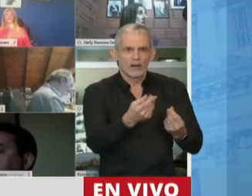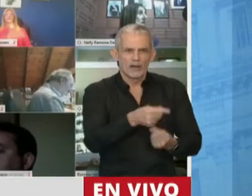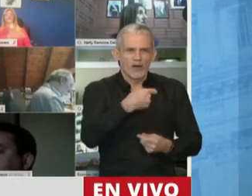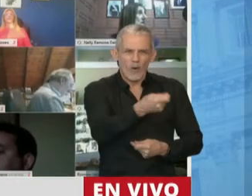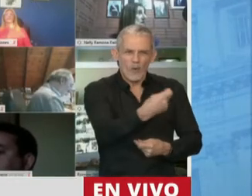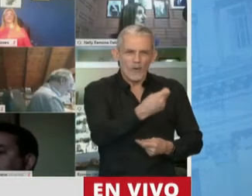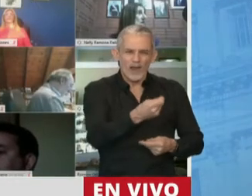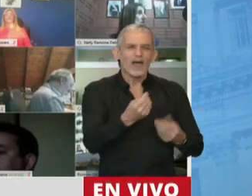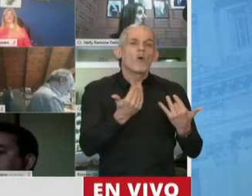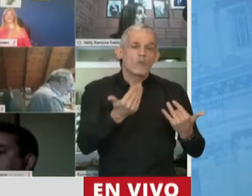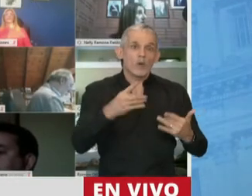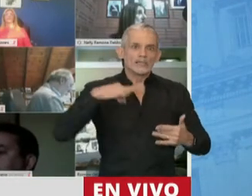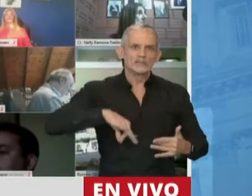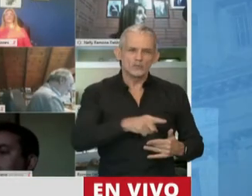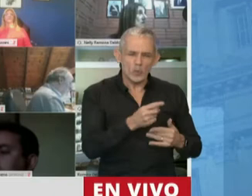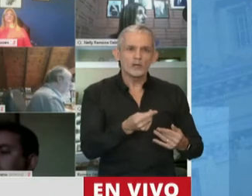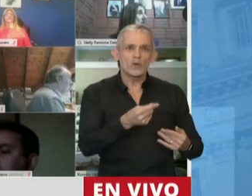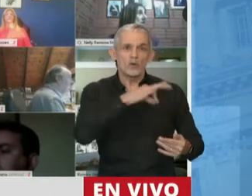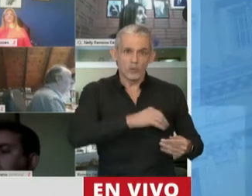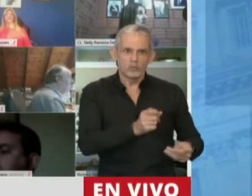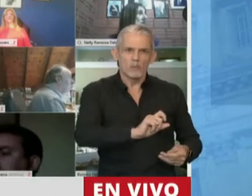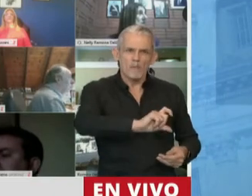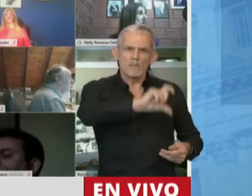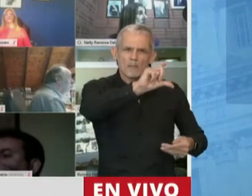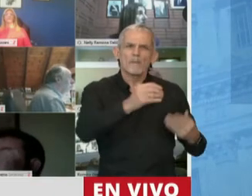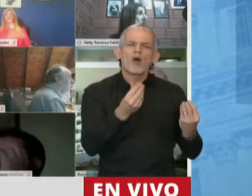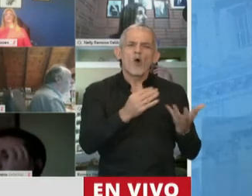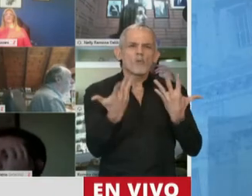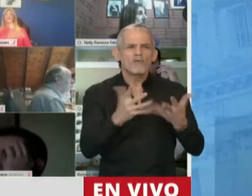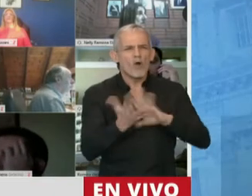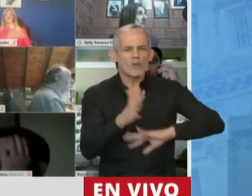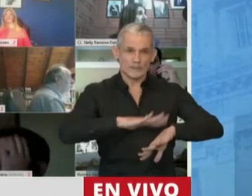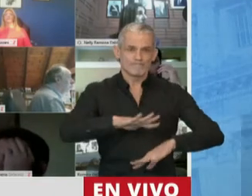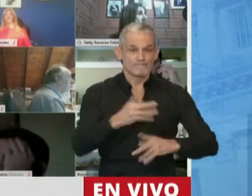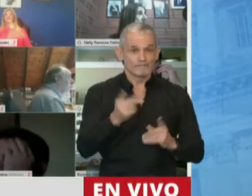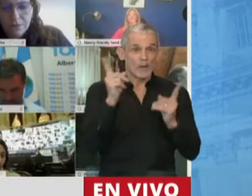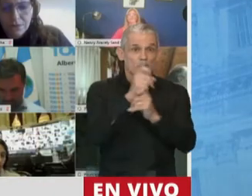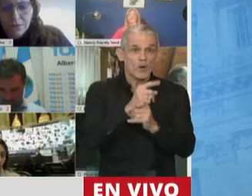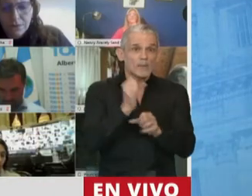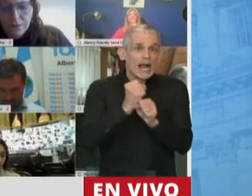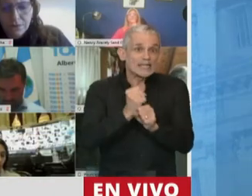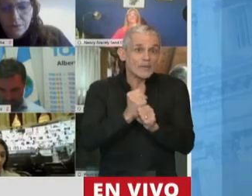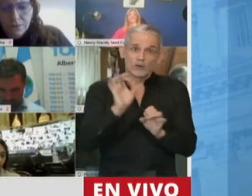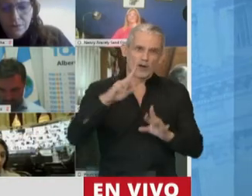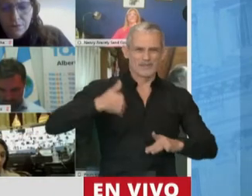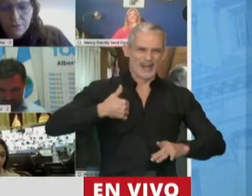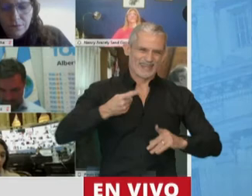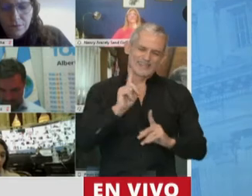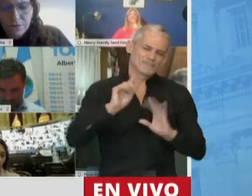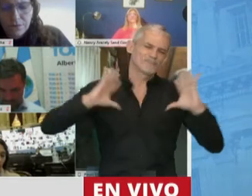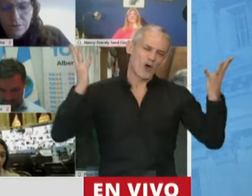jubilados tienen mayor cantidad de ingresos. Presidente, la crisis del empleo no es solamente en la Argentina.